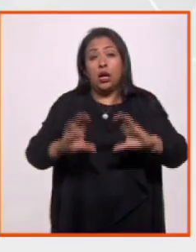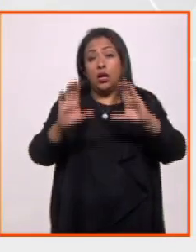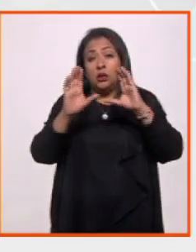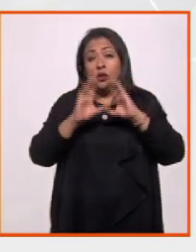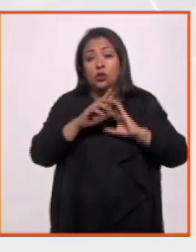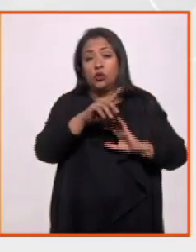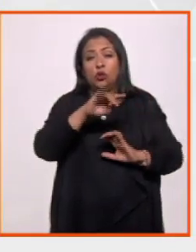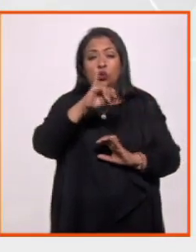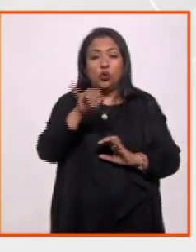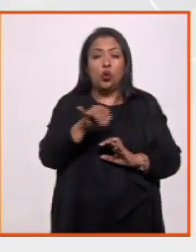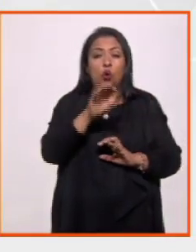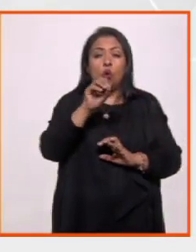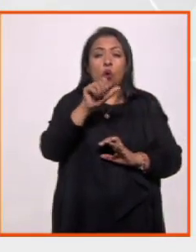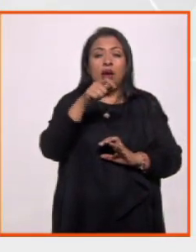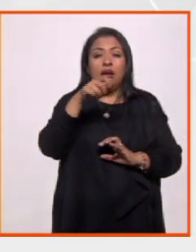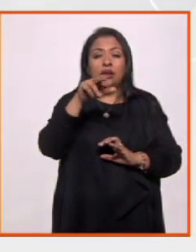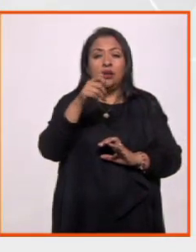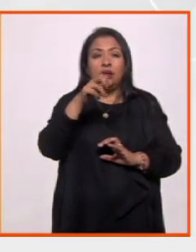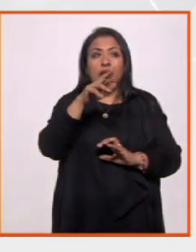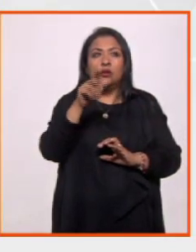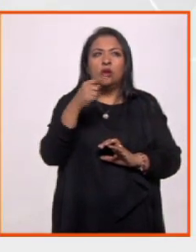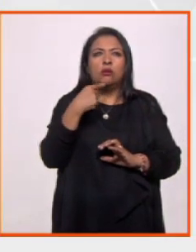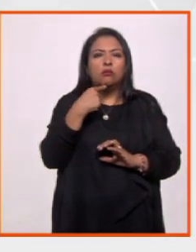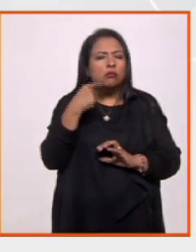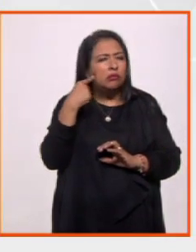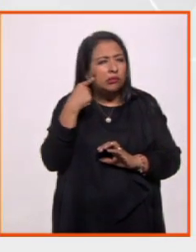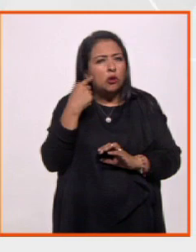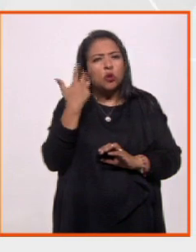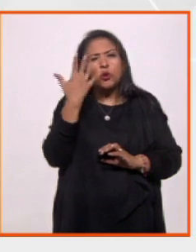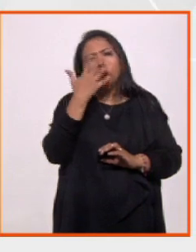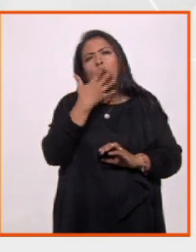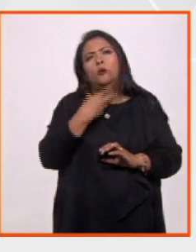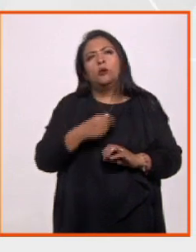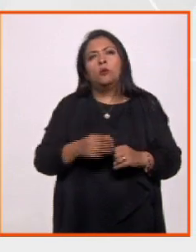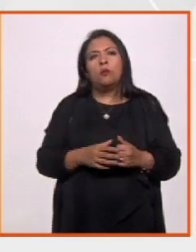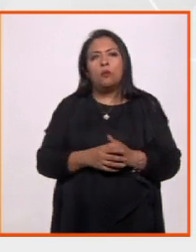lo hizo Joaquín Garzón, se escucha maravilloso.